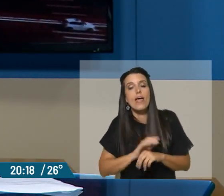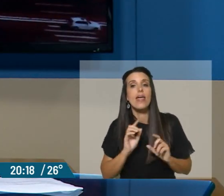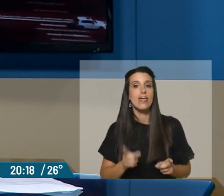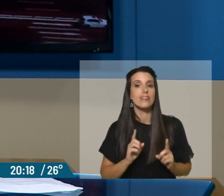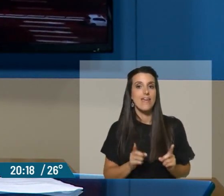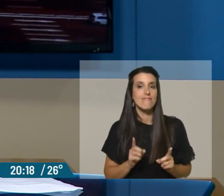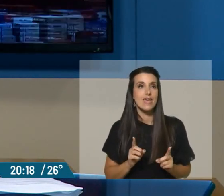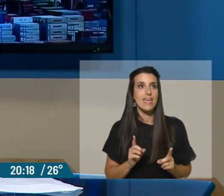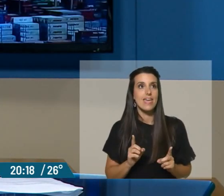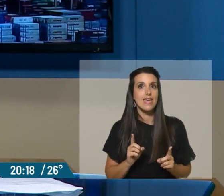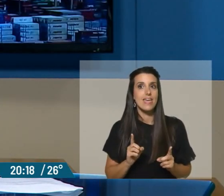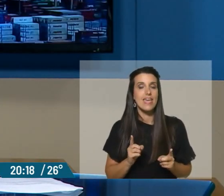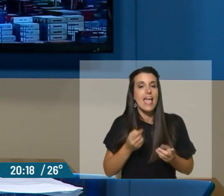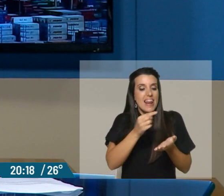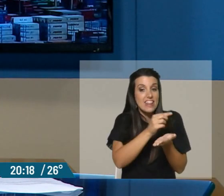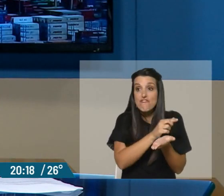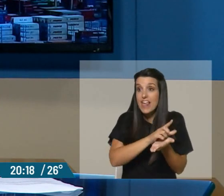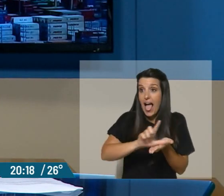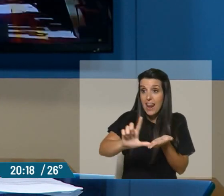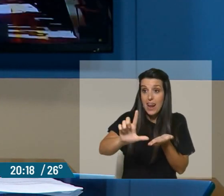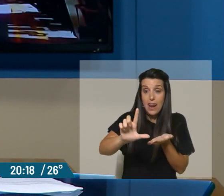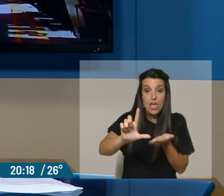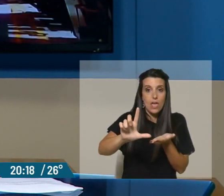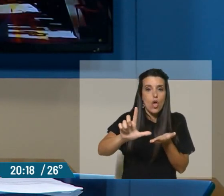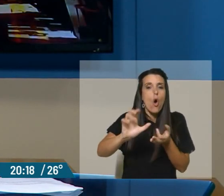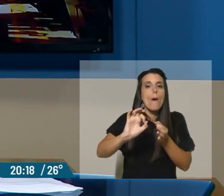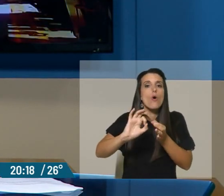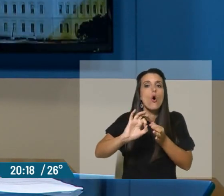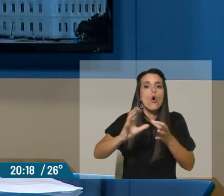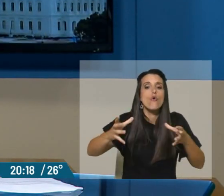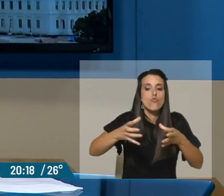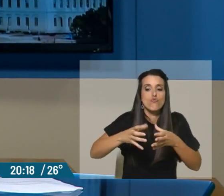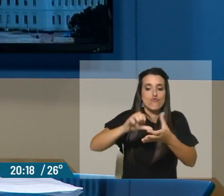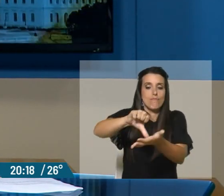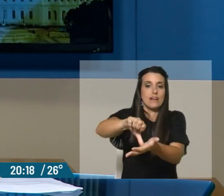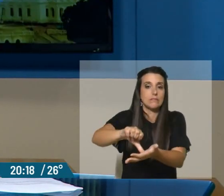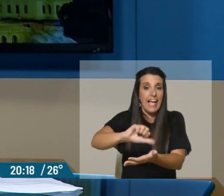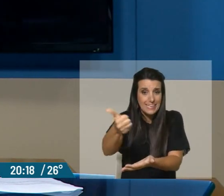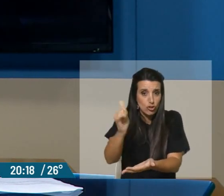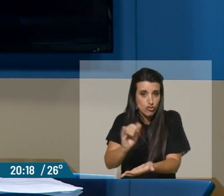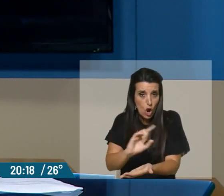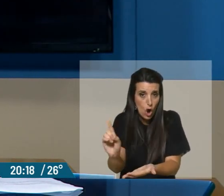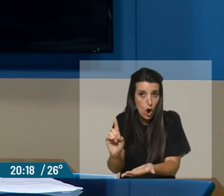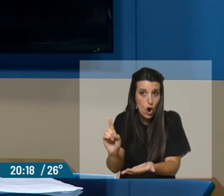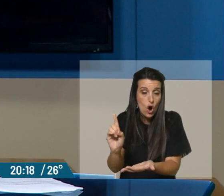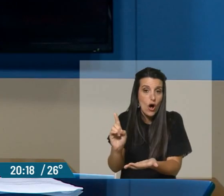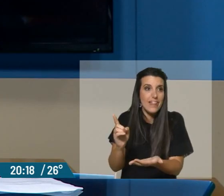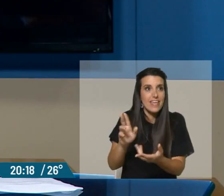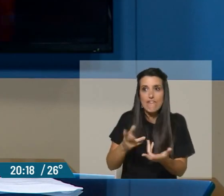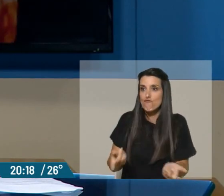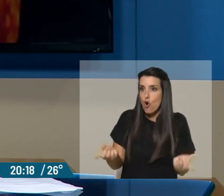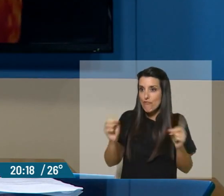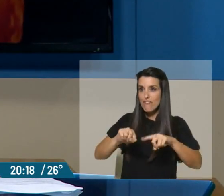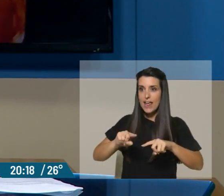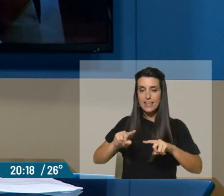al liberalismo al frente de un país en crisis. ¿Tendrá éxito el liberalismo en resucitar, en